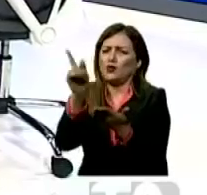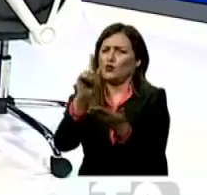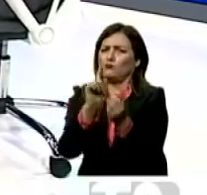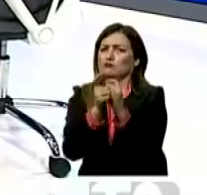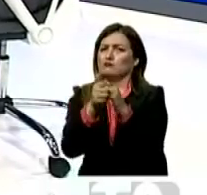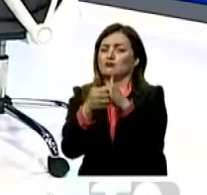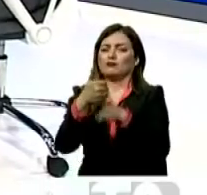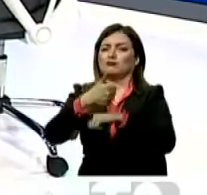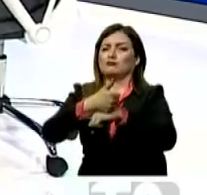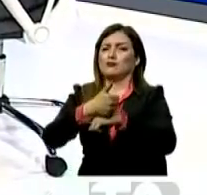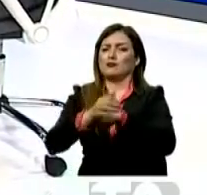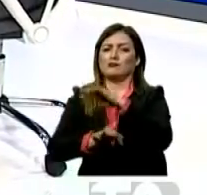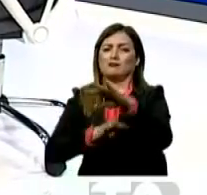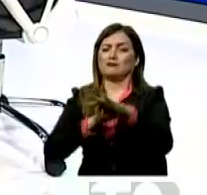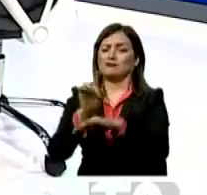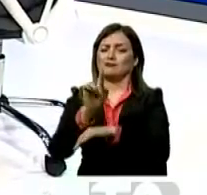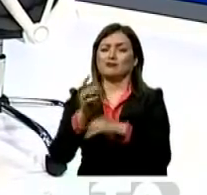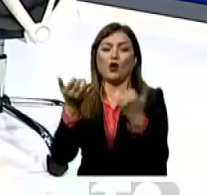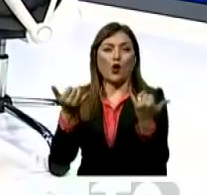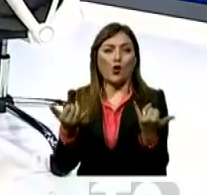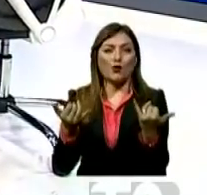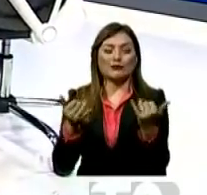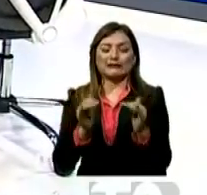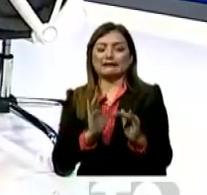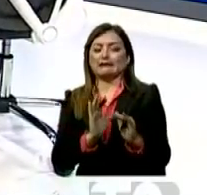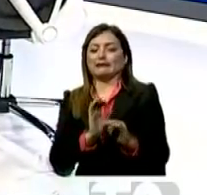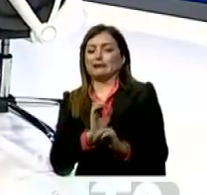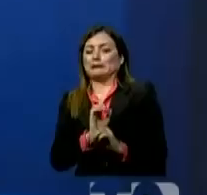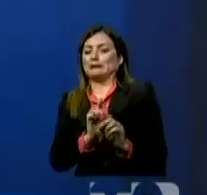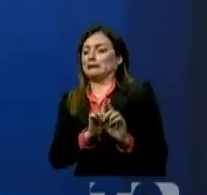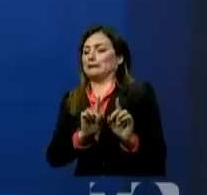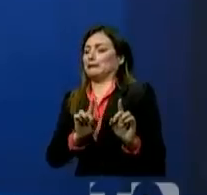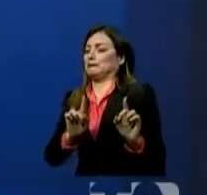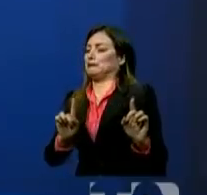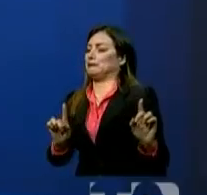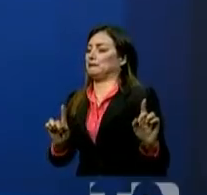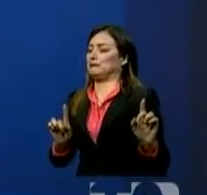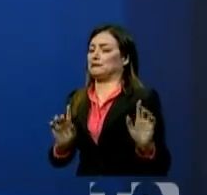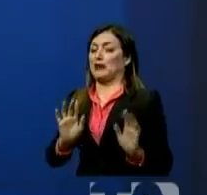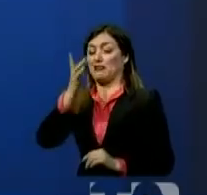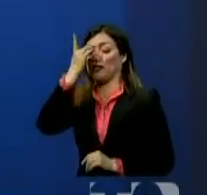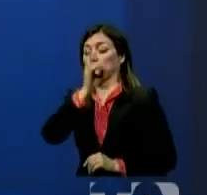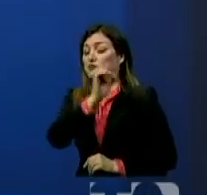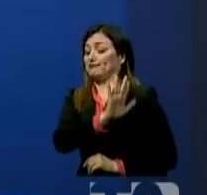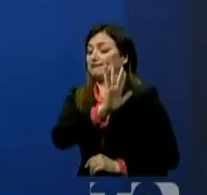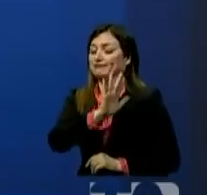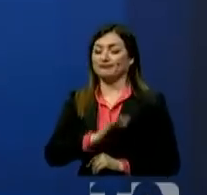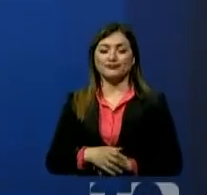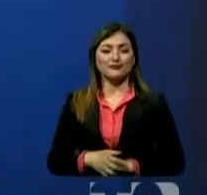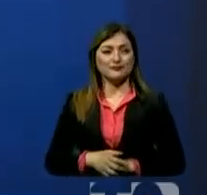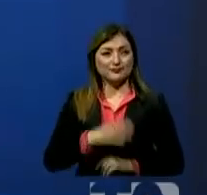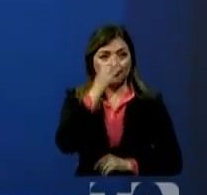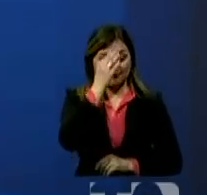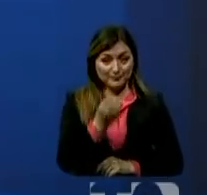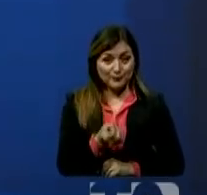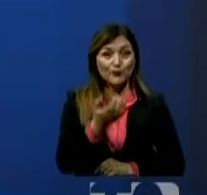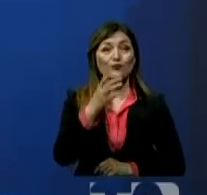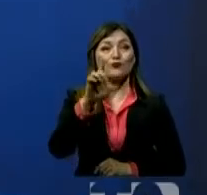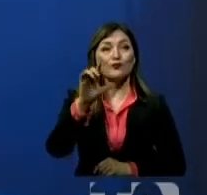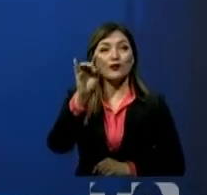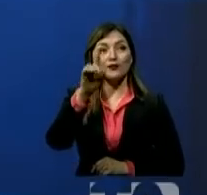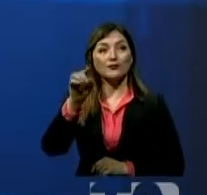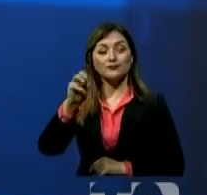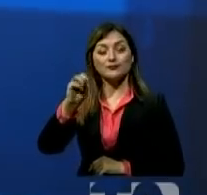cambio de autoridades? Hoy, marcan distancia. Muy buenos días, estimada Liz, buenos días, estimado